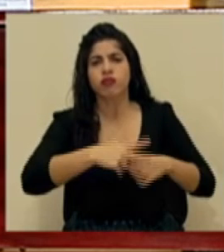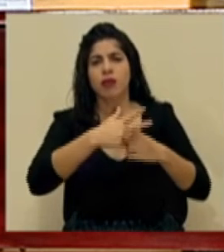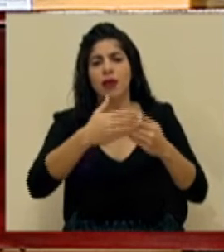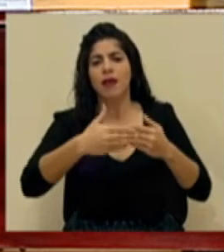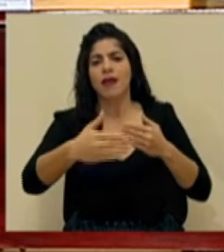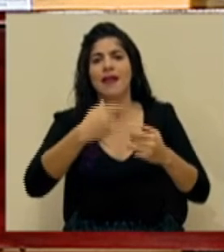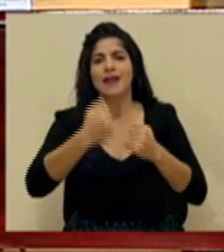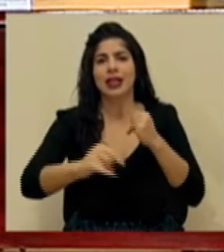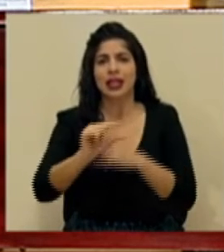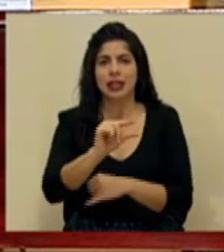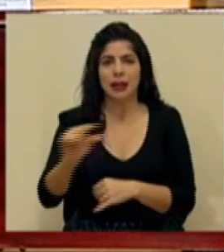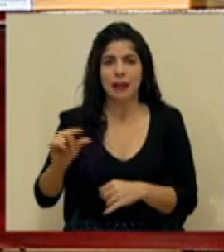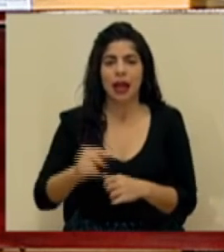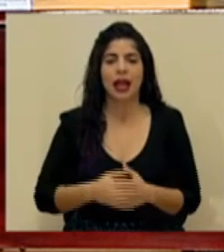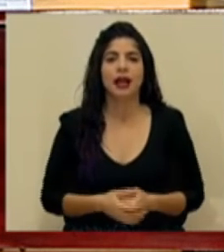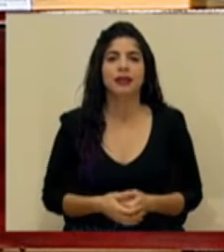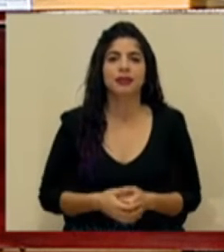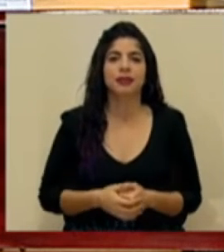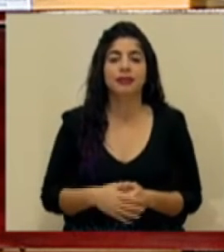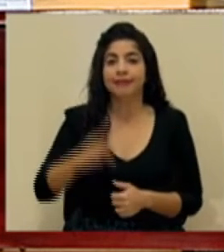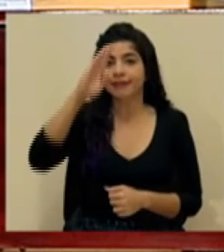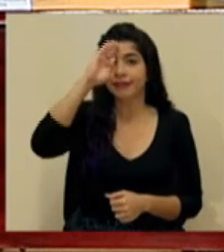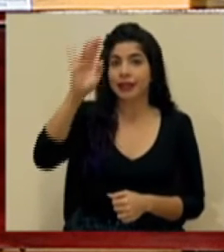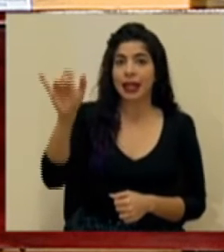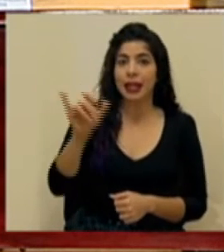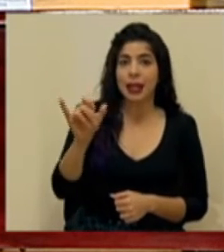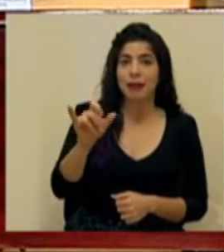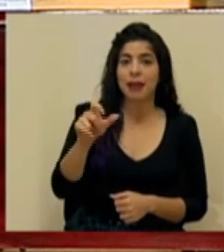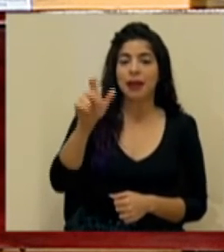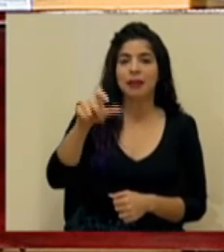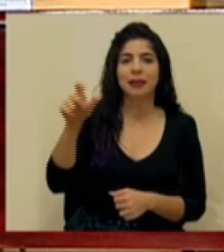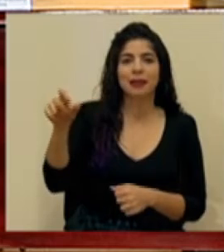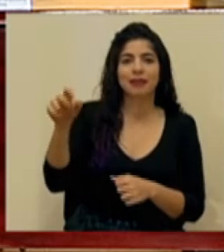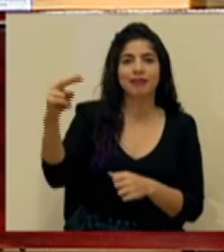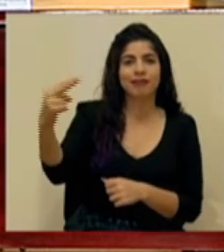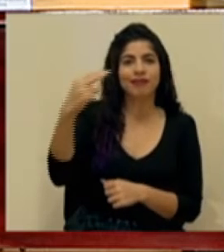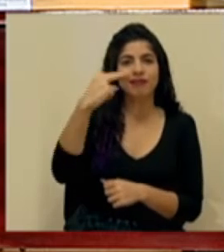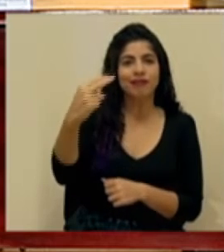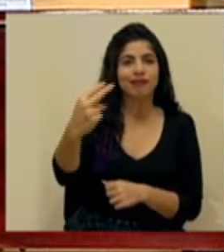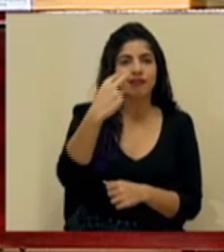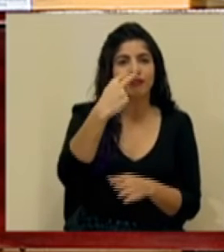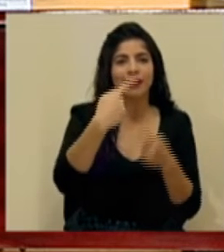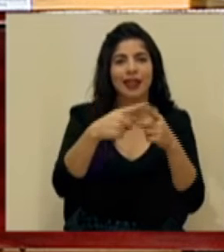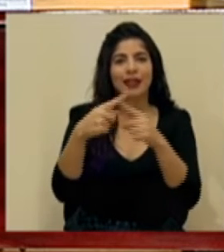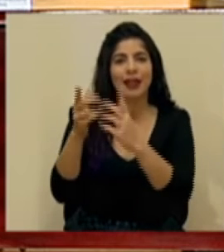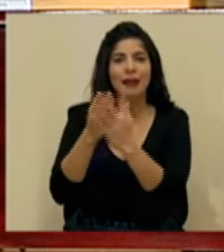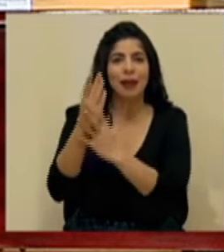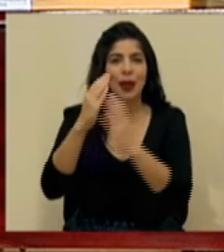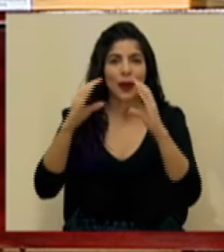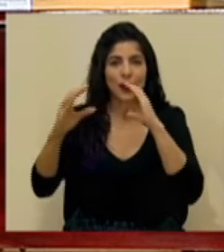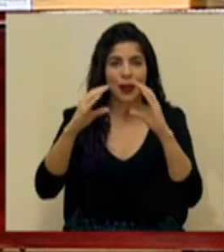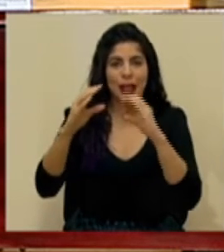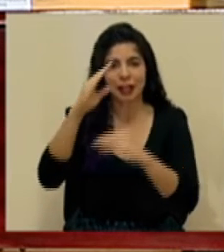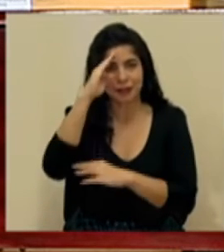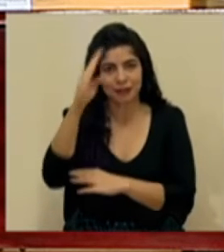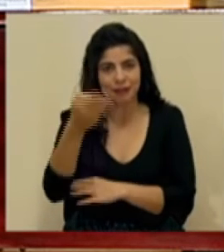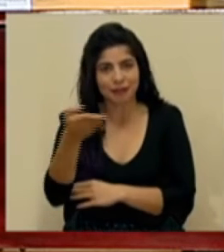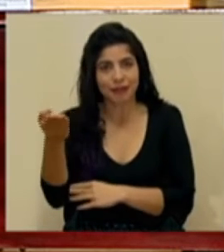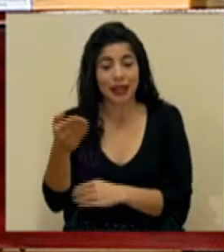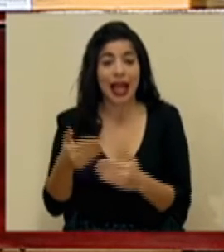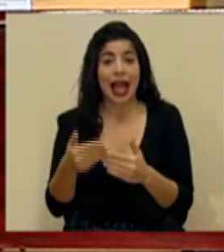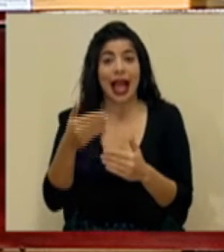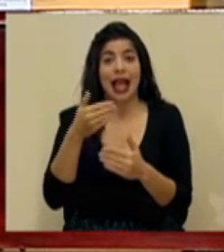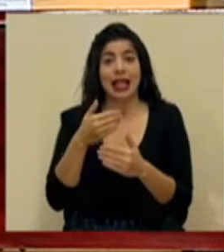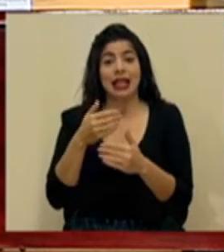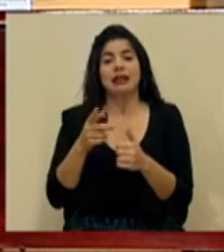fin de semana. Saludamos también a quienes nos acompañan a través de los diversos medios de comunicación. Antes de